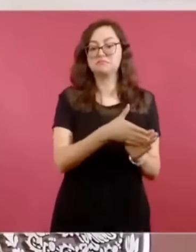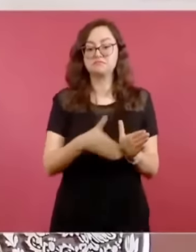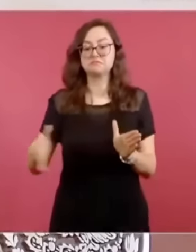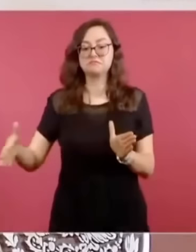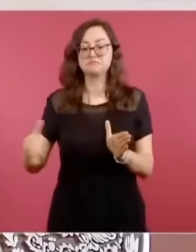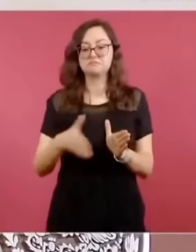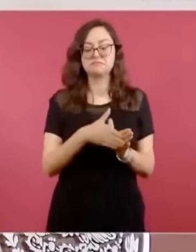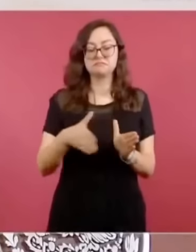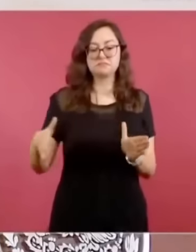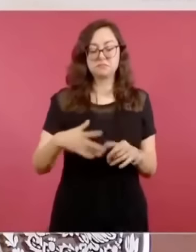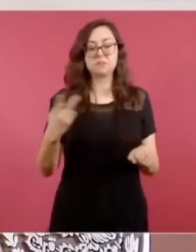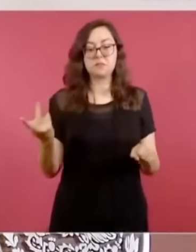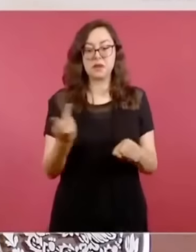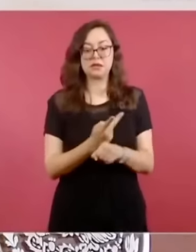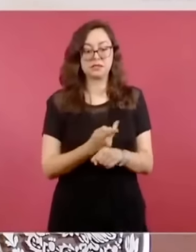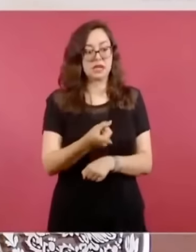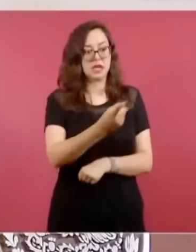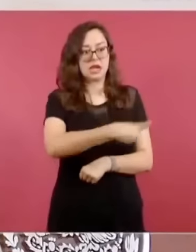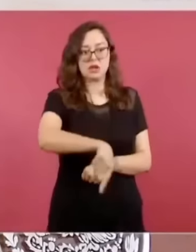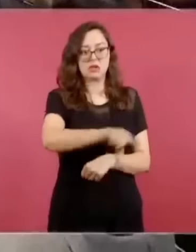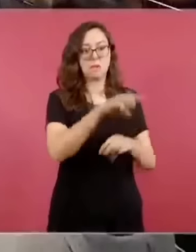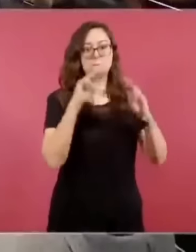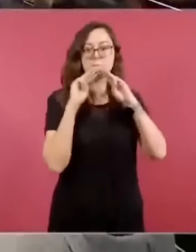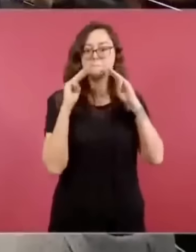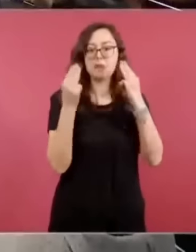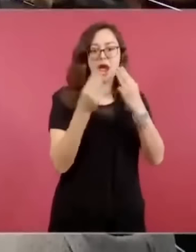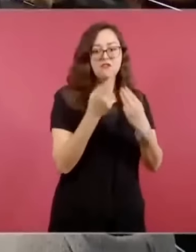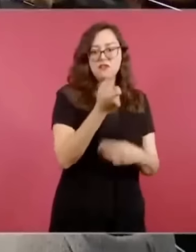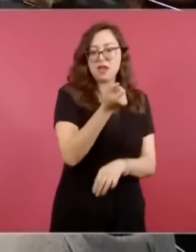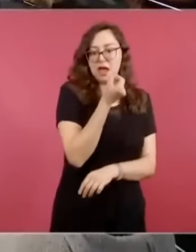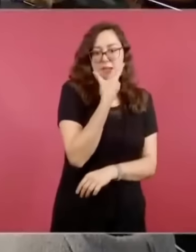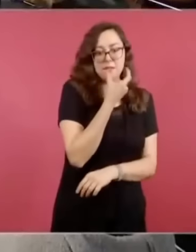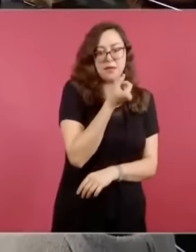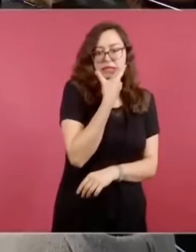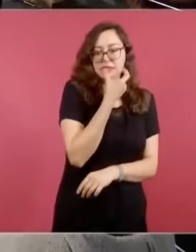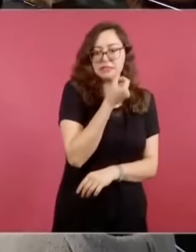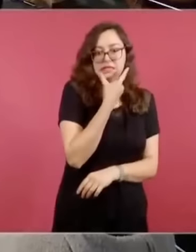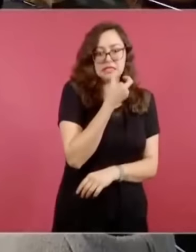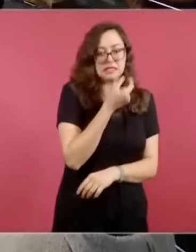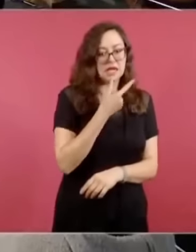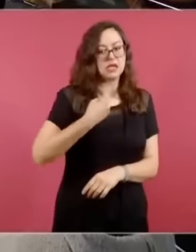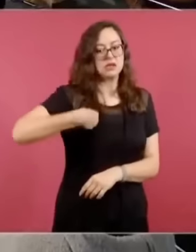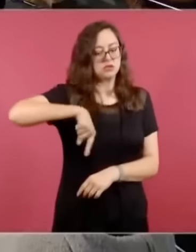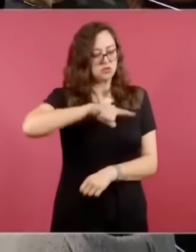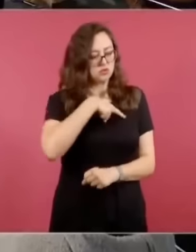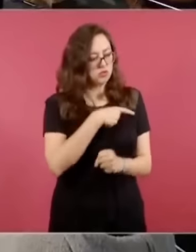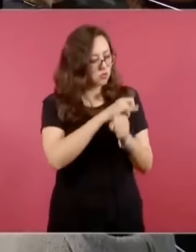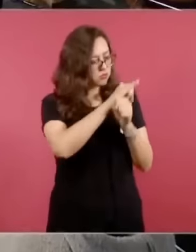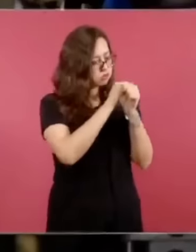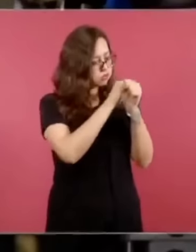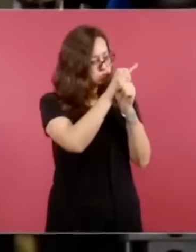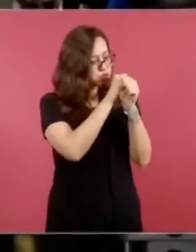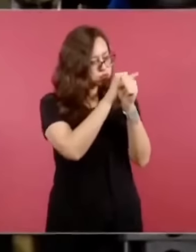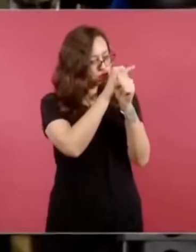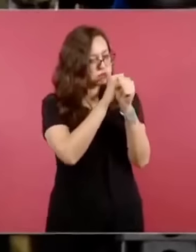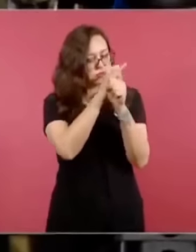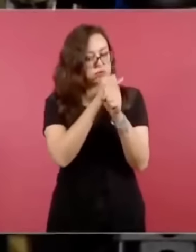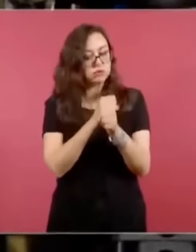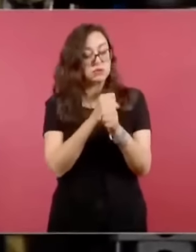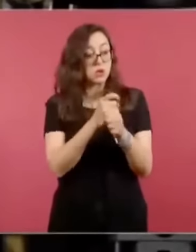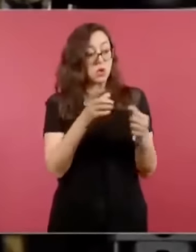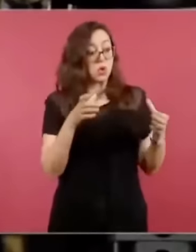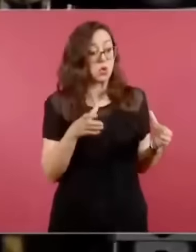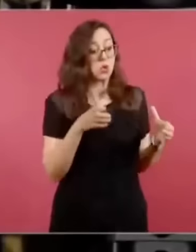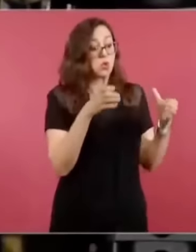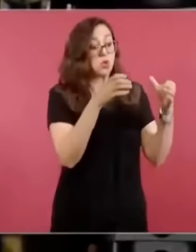electoral, pues está todo lo que da. En el caso de este Cártel de las Medicinas documentamos que hay un grupo